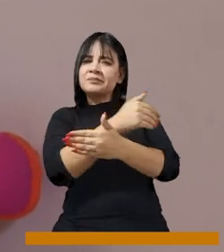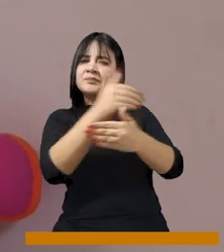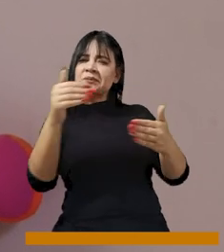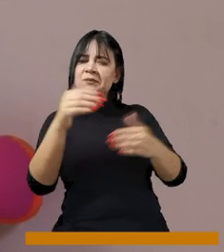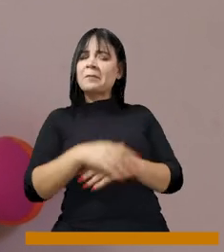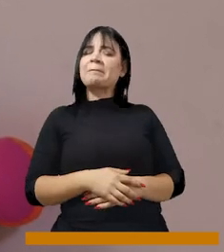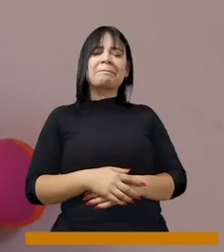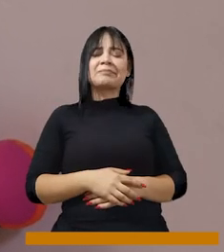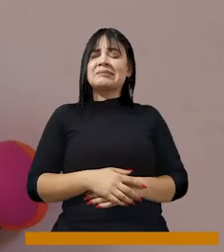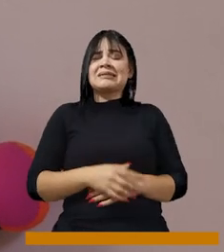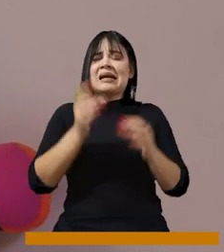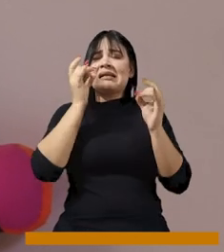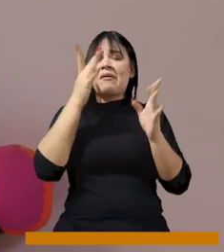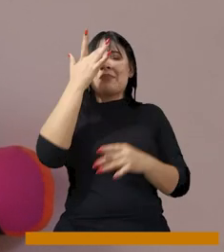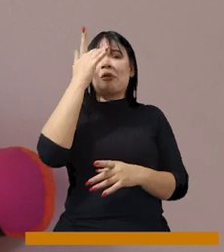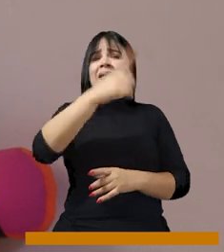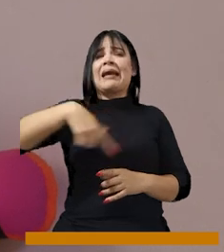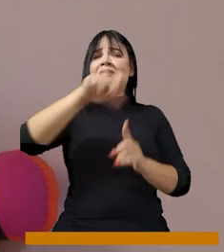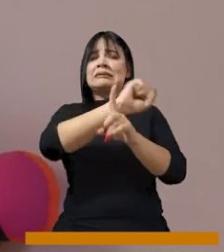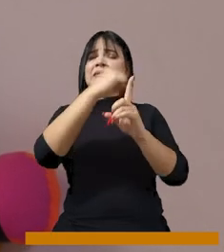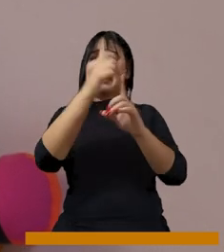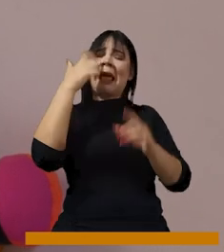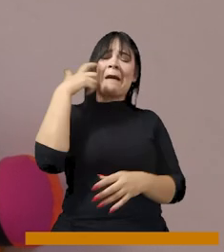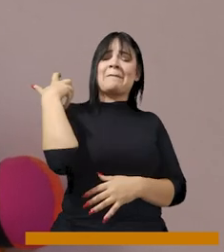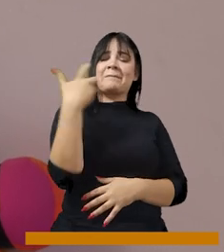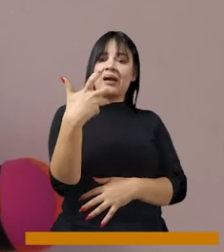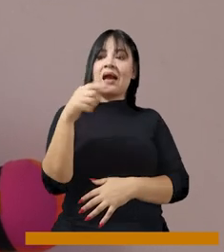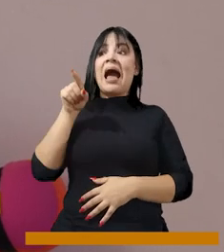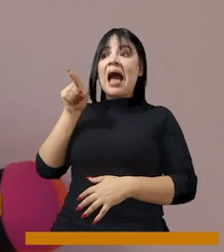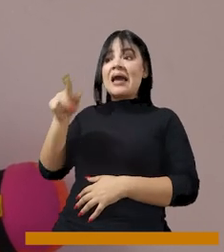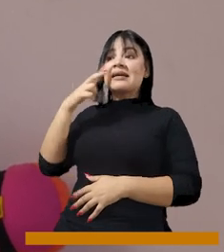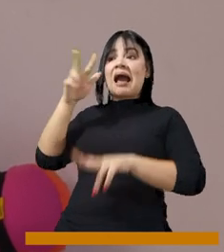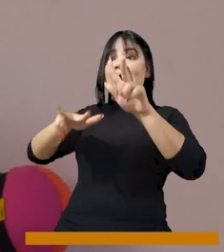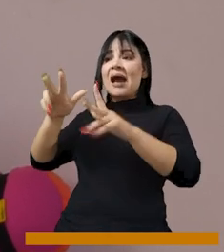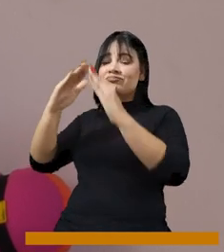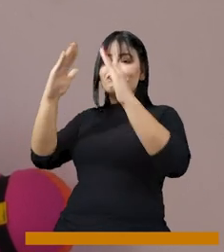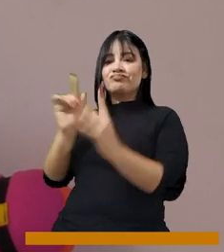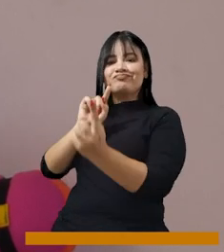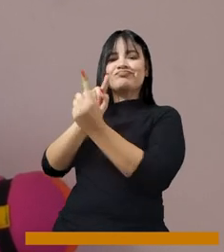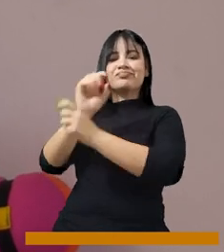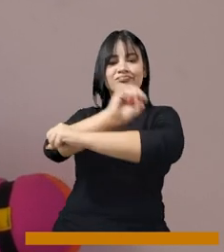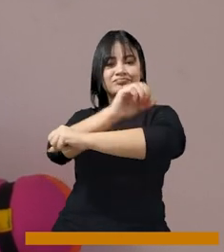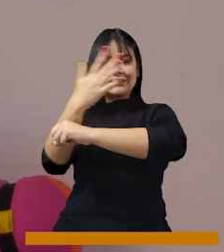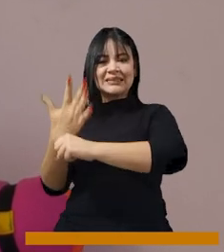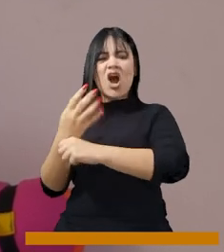niños en estas zonas de alto impacto social. Por eso Casa de Encuentro Centro Infantil de Buen Comienzo presta su